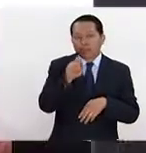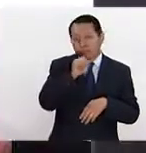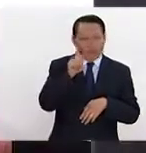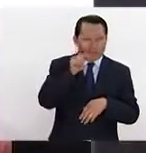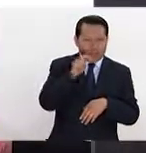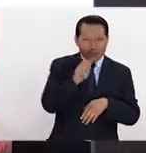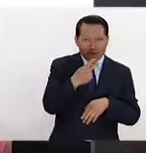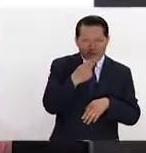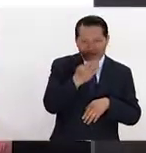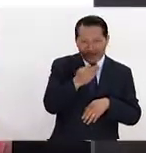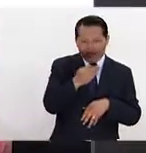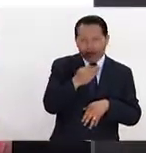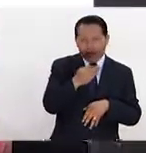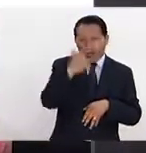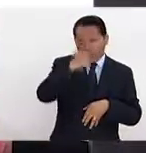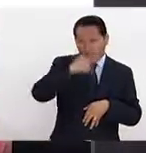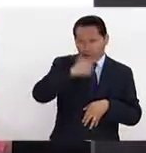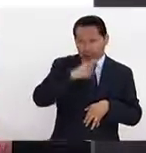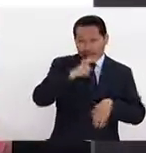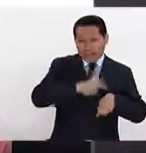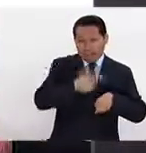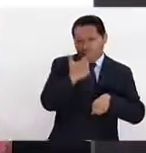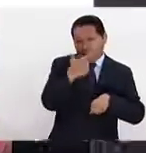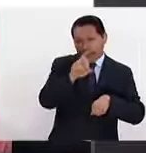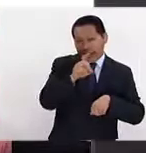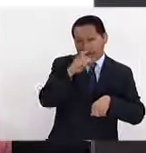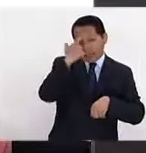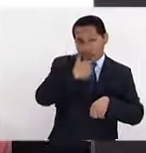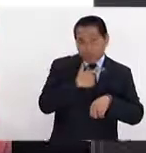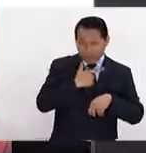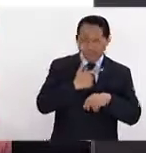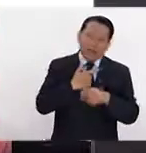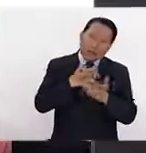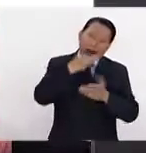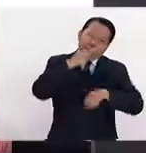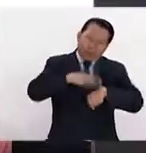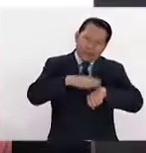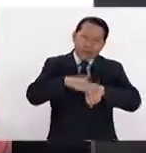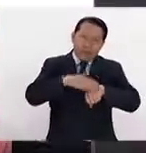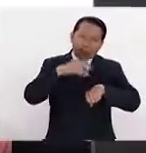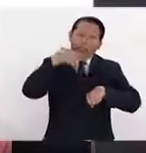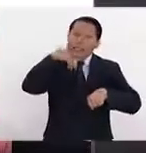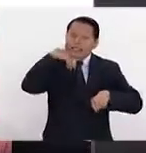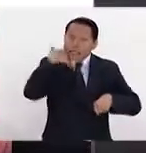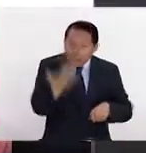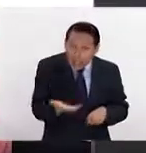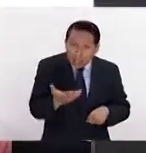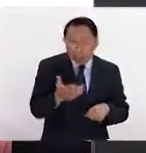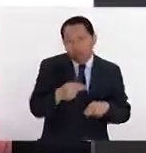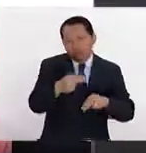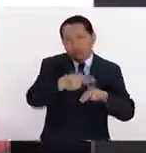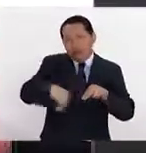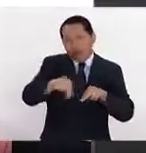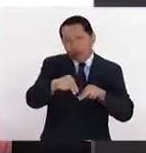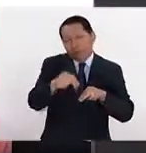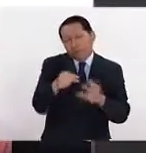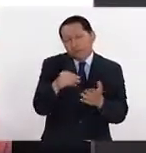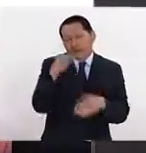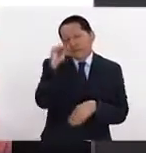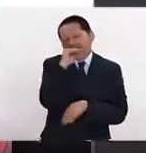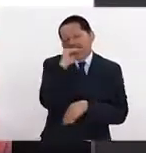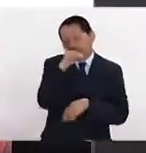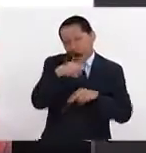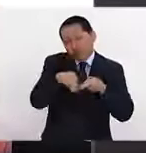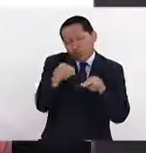la exposición a las siete y media de la noche. Va a ser controlada, entonces los invitamos a que soliciten sus boletos, son gratuitos,